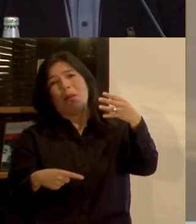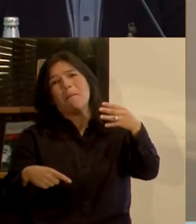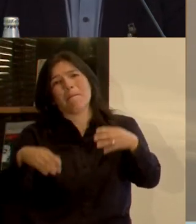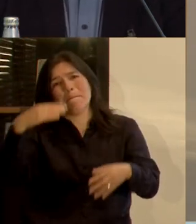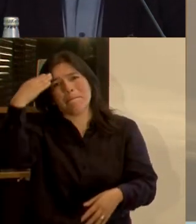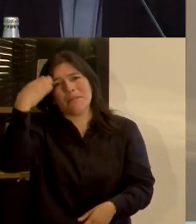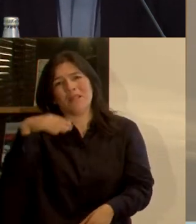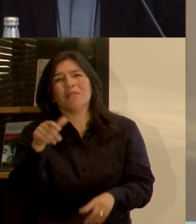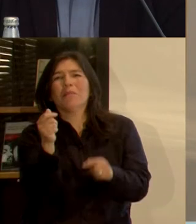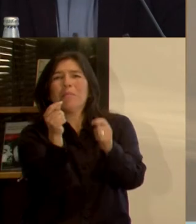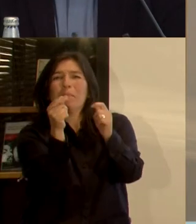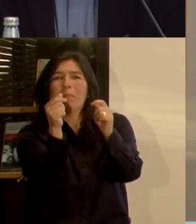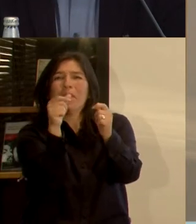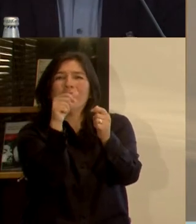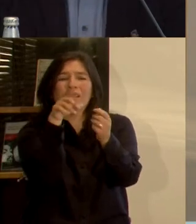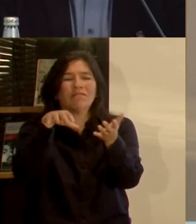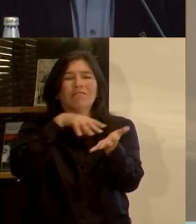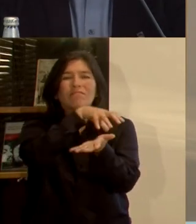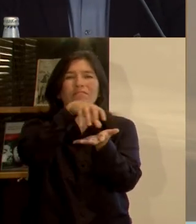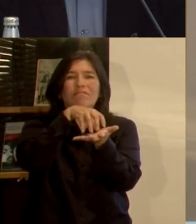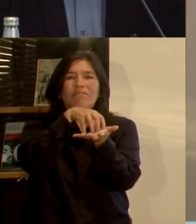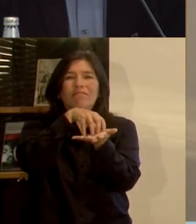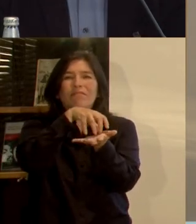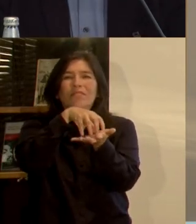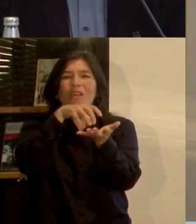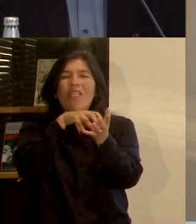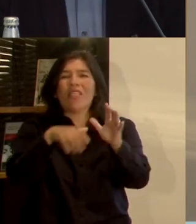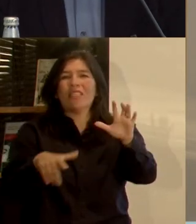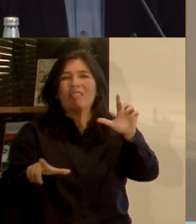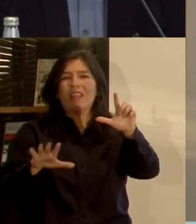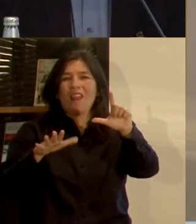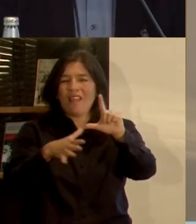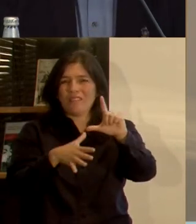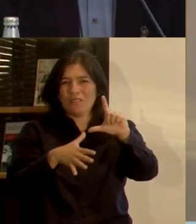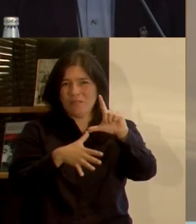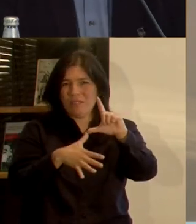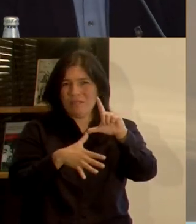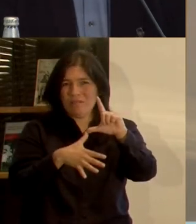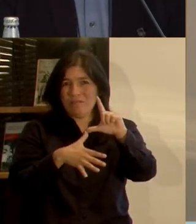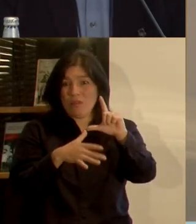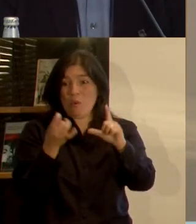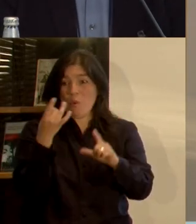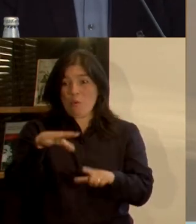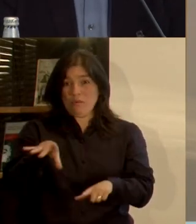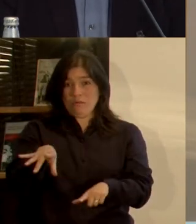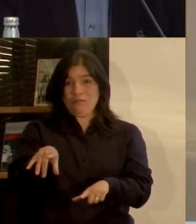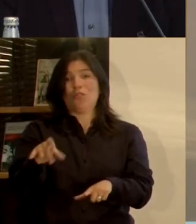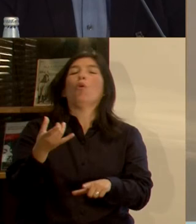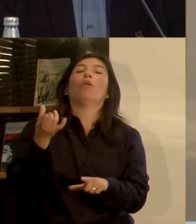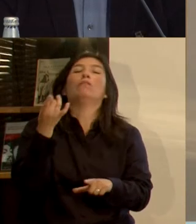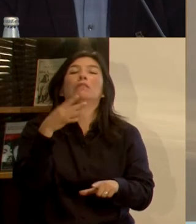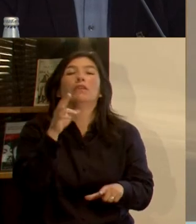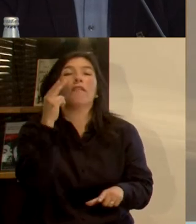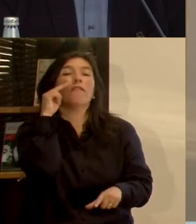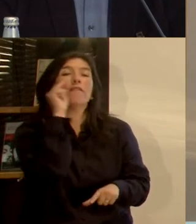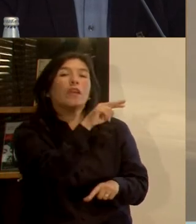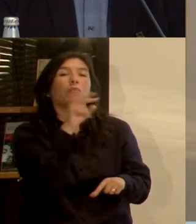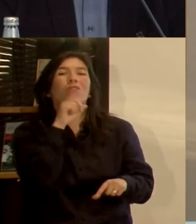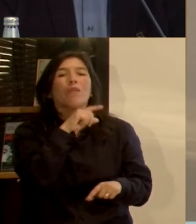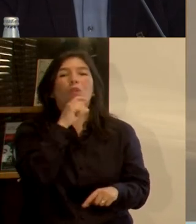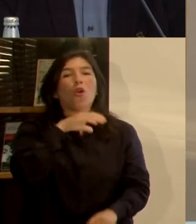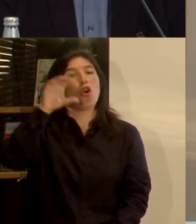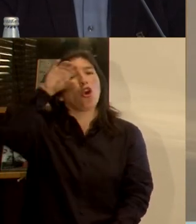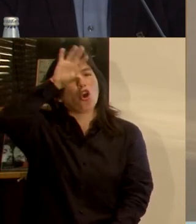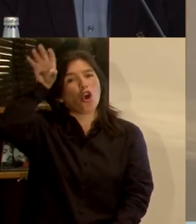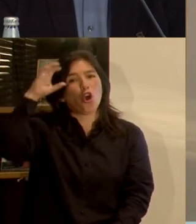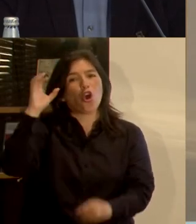parecido al panorama de la ciudad latinoamericana. decir, no creo que estemos siendo una excepción. Probablemente, si uno ve datos de Bogotá